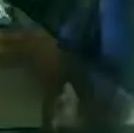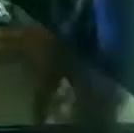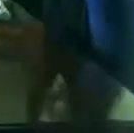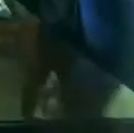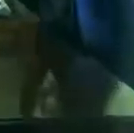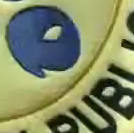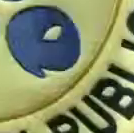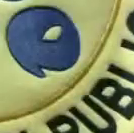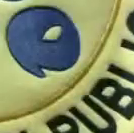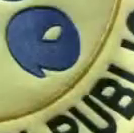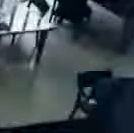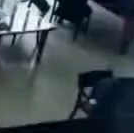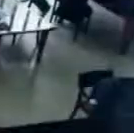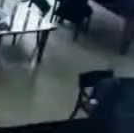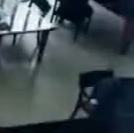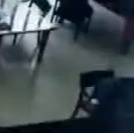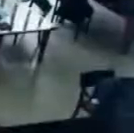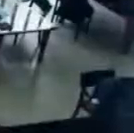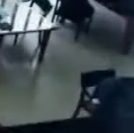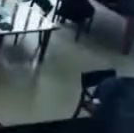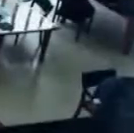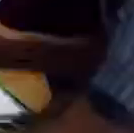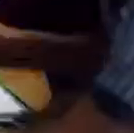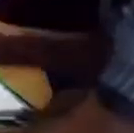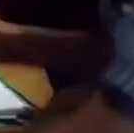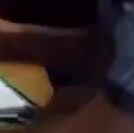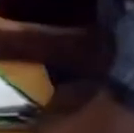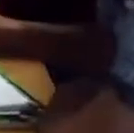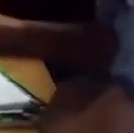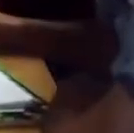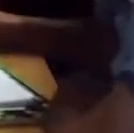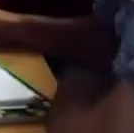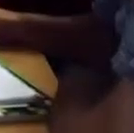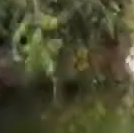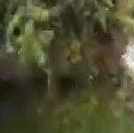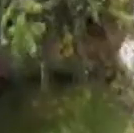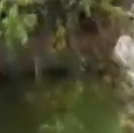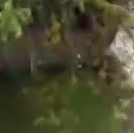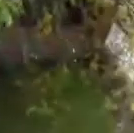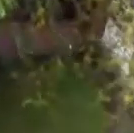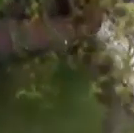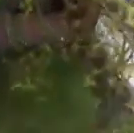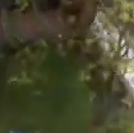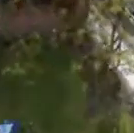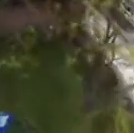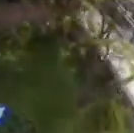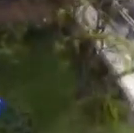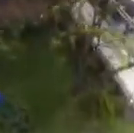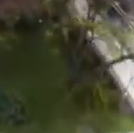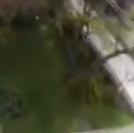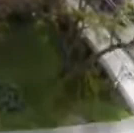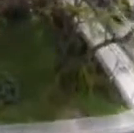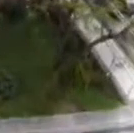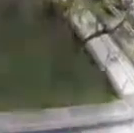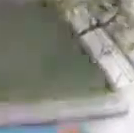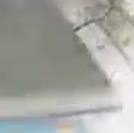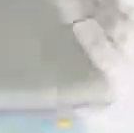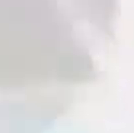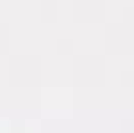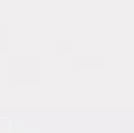altos funcionarios del Estado. Escuela de Alto Gobierno. Un programa de la Escuela Superior de Administración Pública.